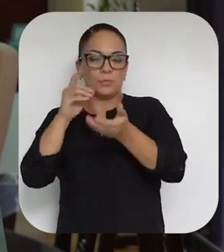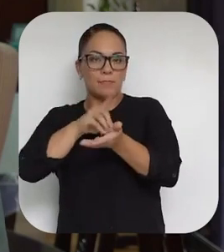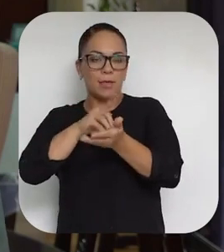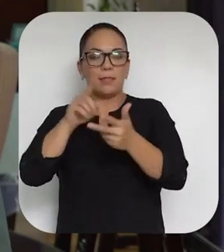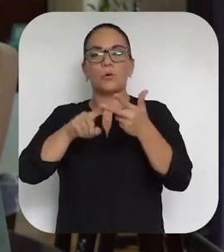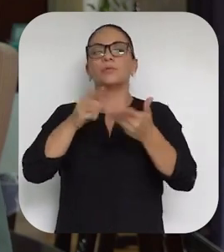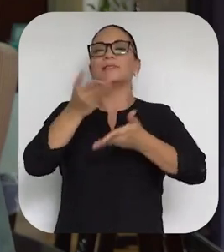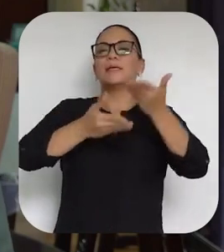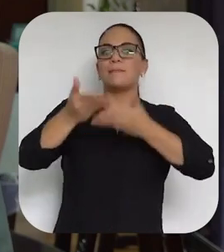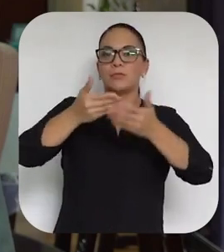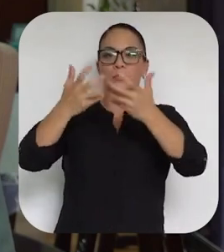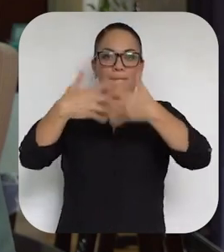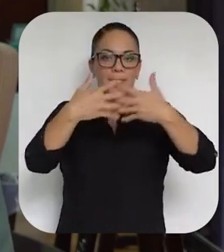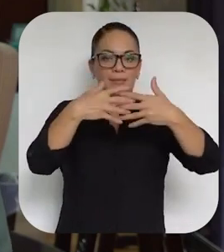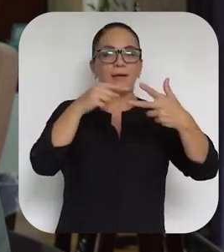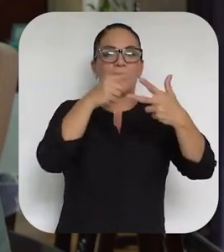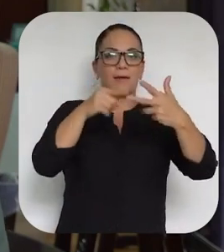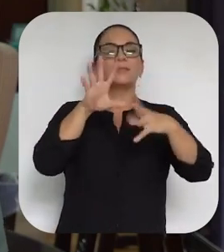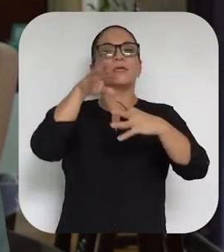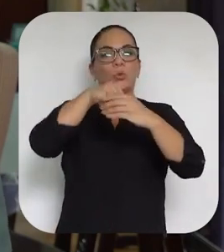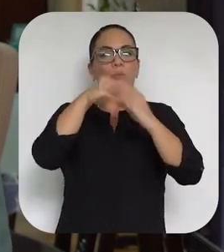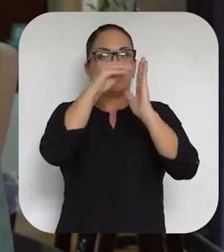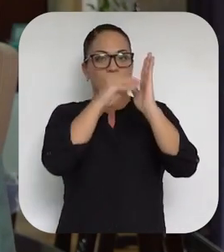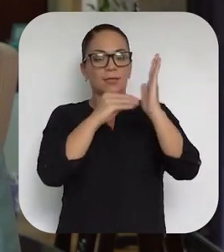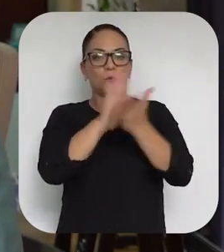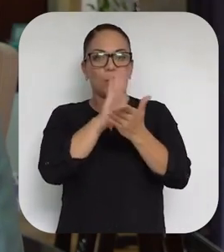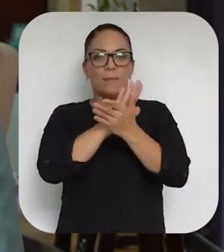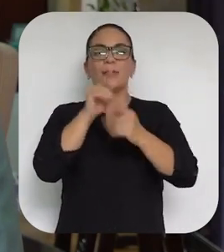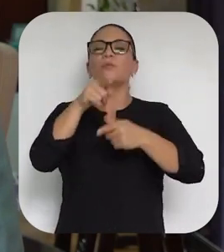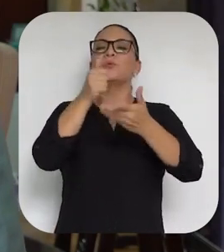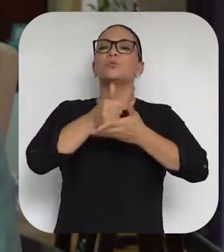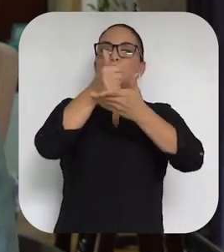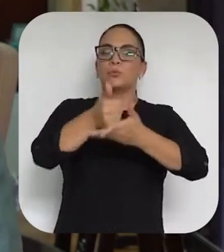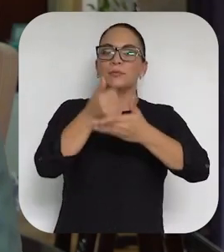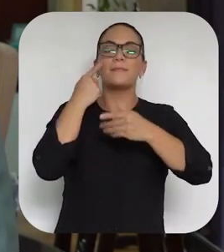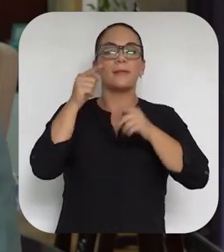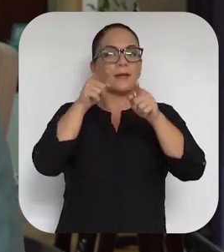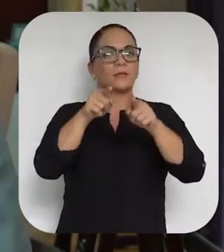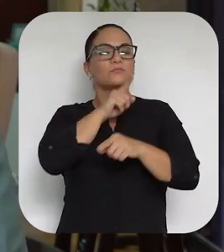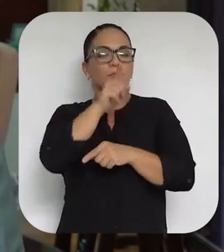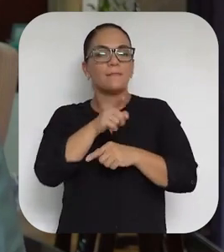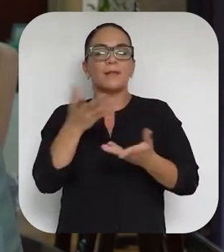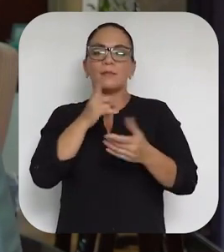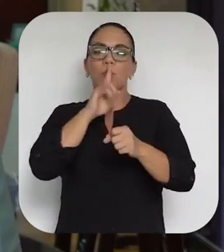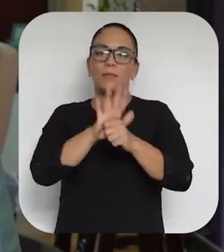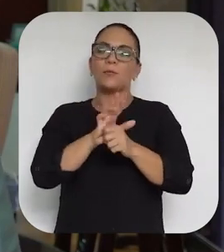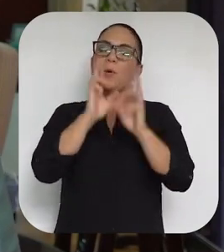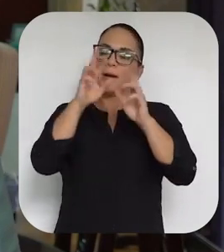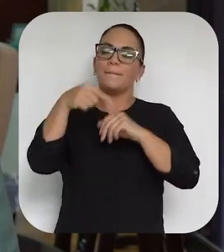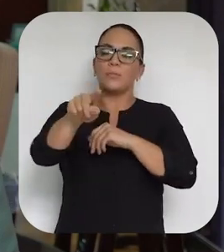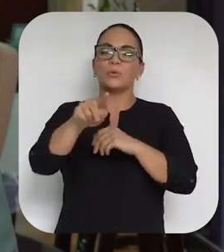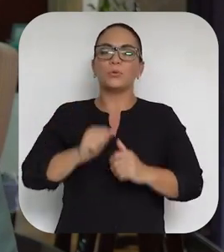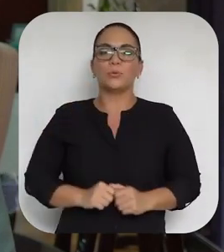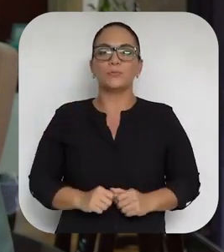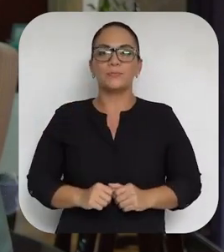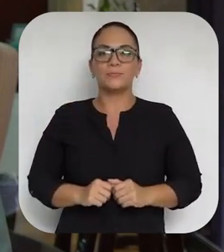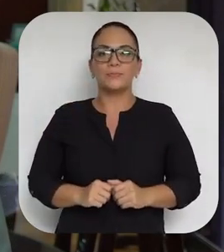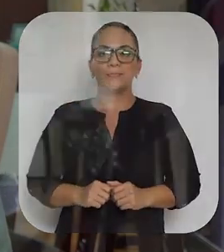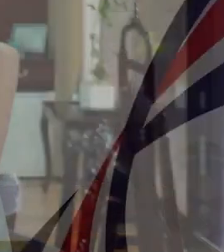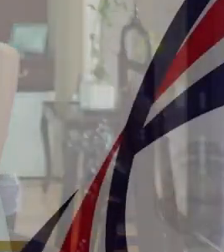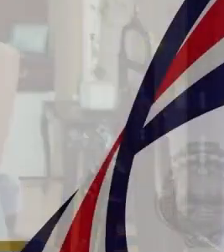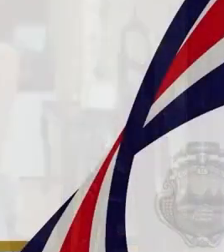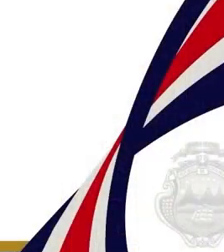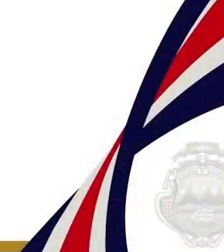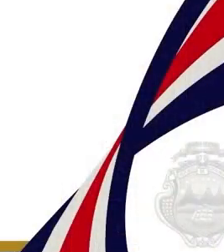servicios, digamos, corporativos y demás que se incluyen dentro del texto y que ayudarán a que esto sea una realidad, ojalá muy